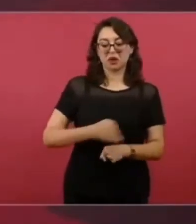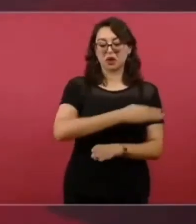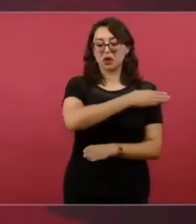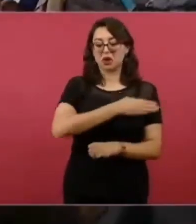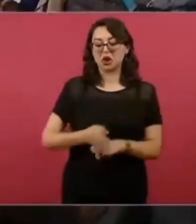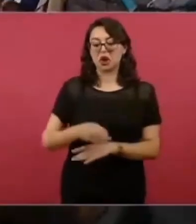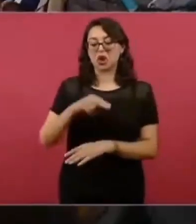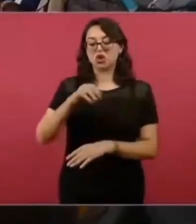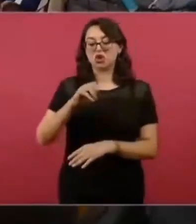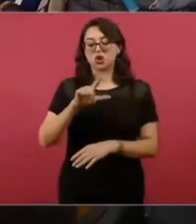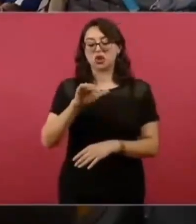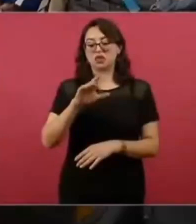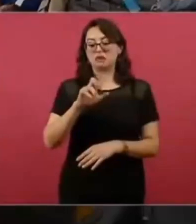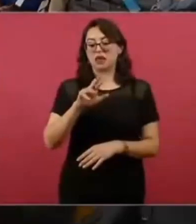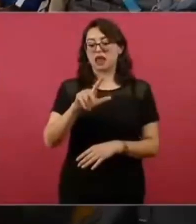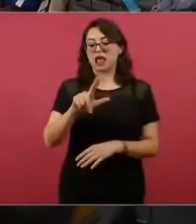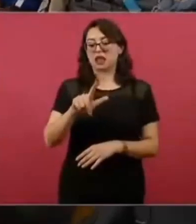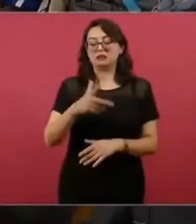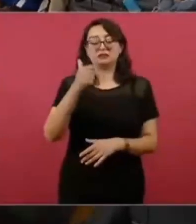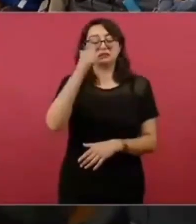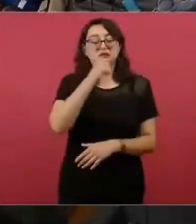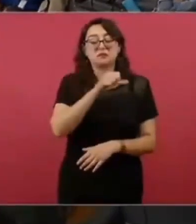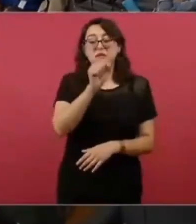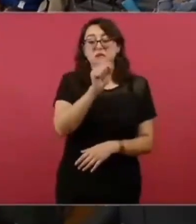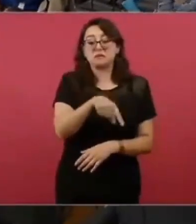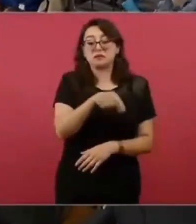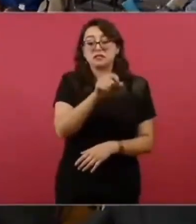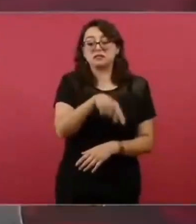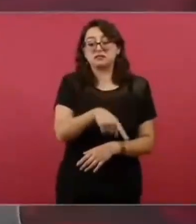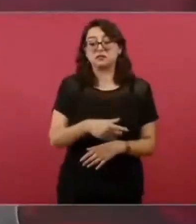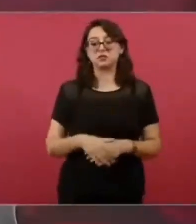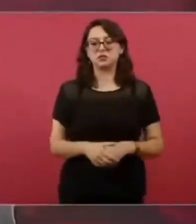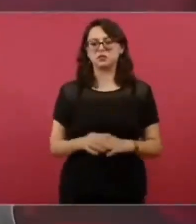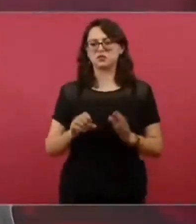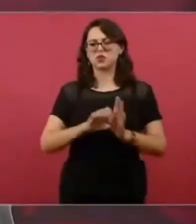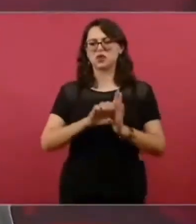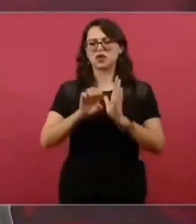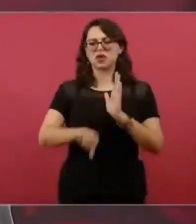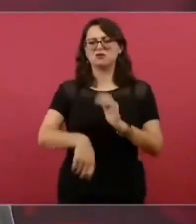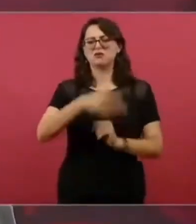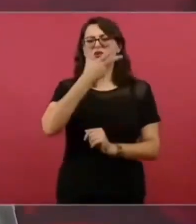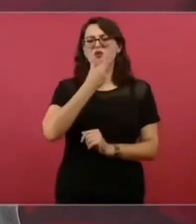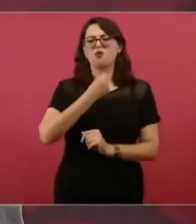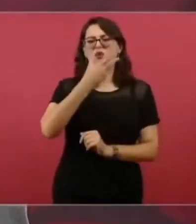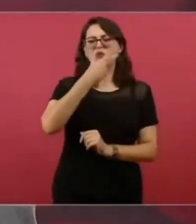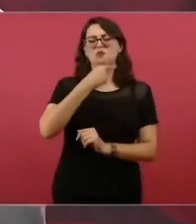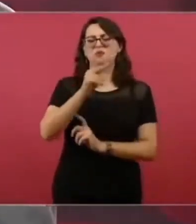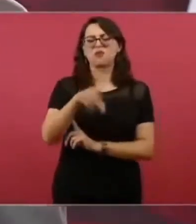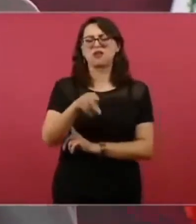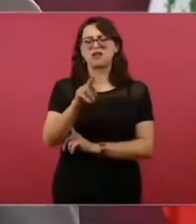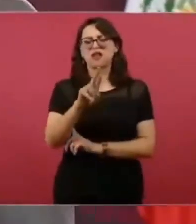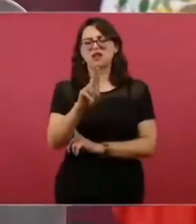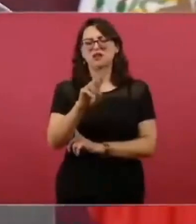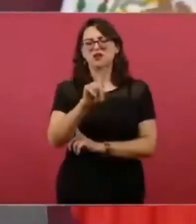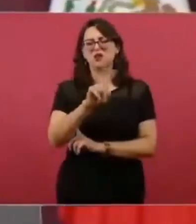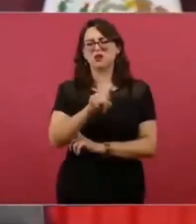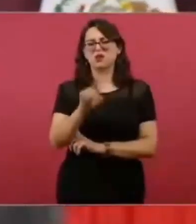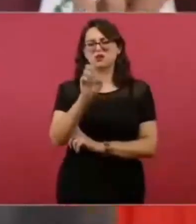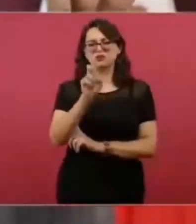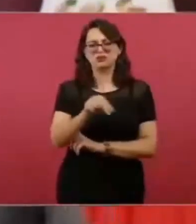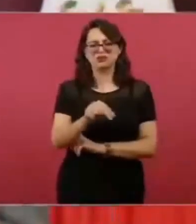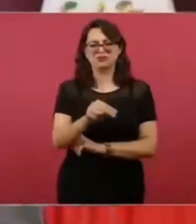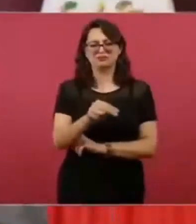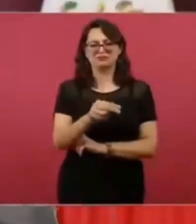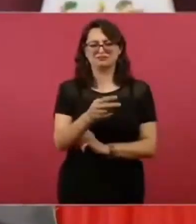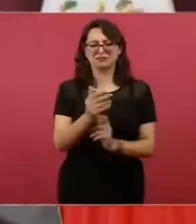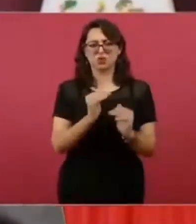Entonces, Krause no es ni siquiera Francisco